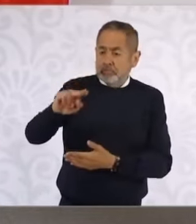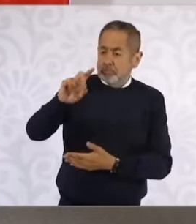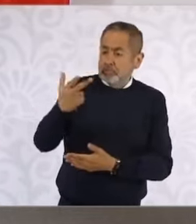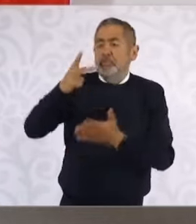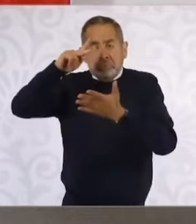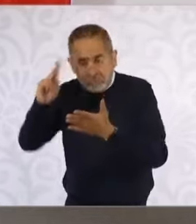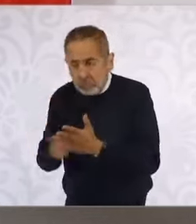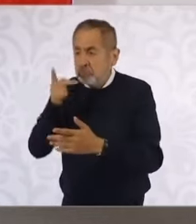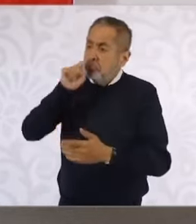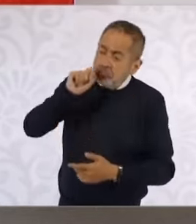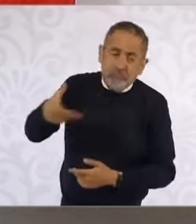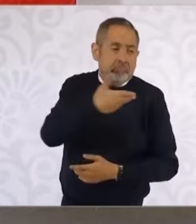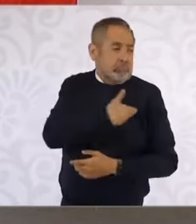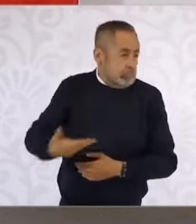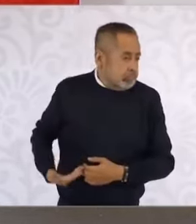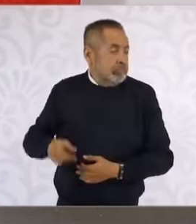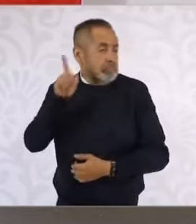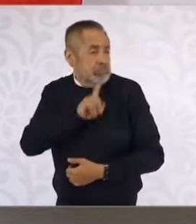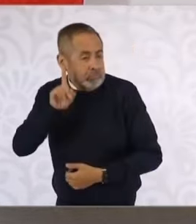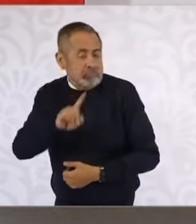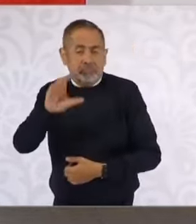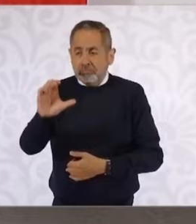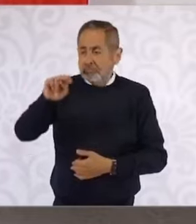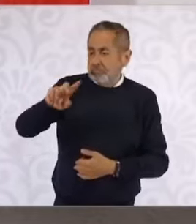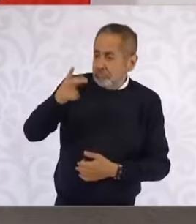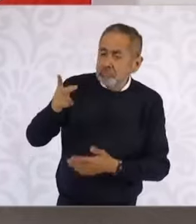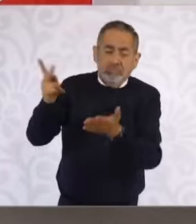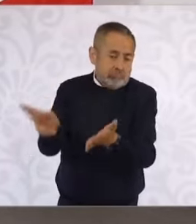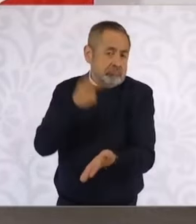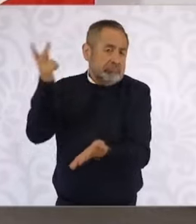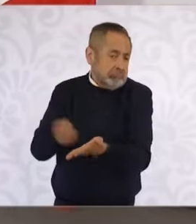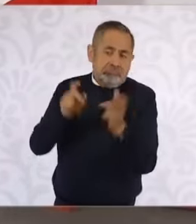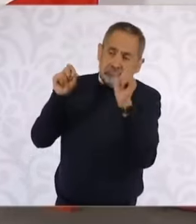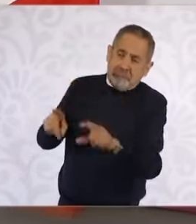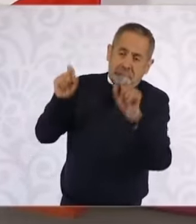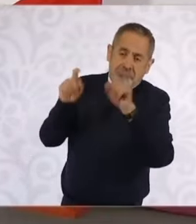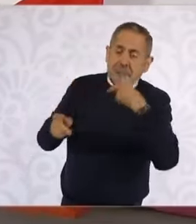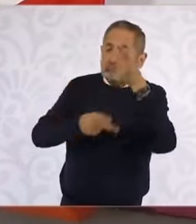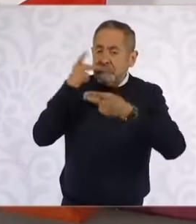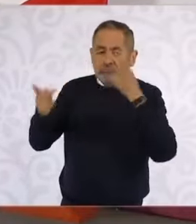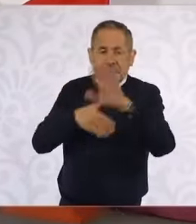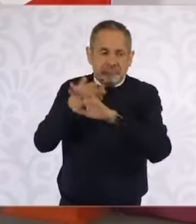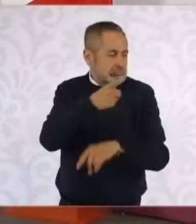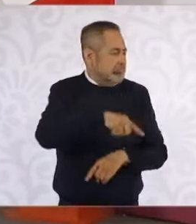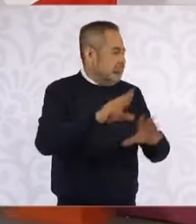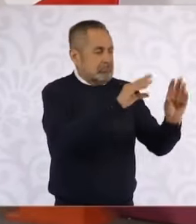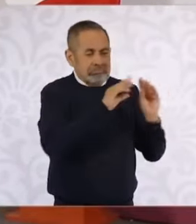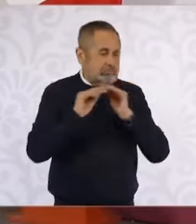Ayer estaba leyendo algunos temas en redes de la comentocracia.